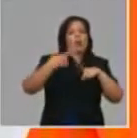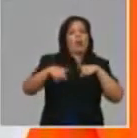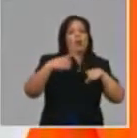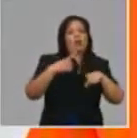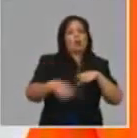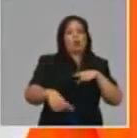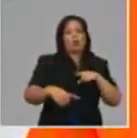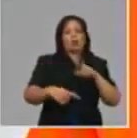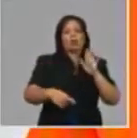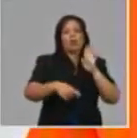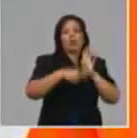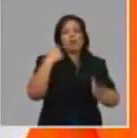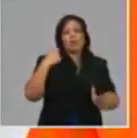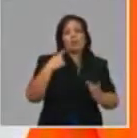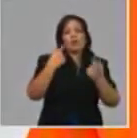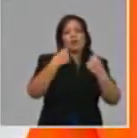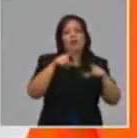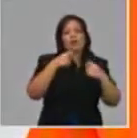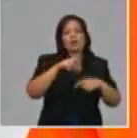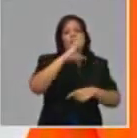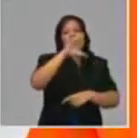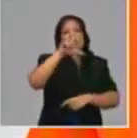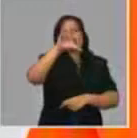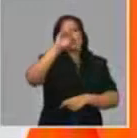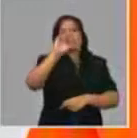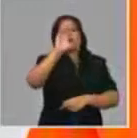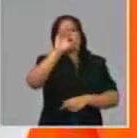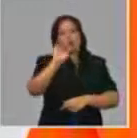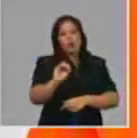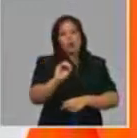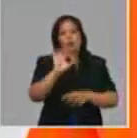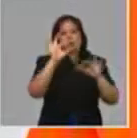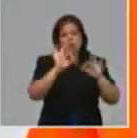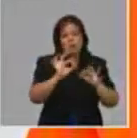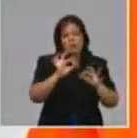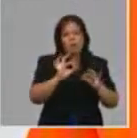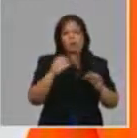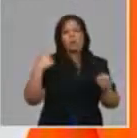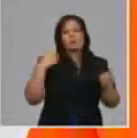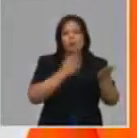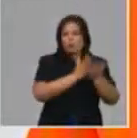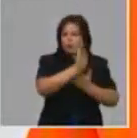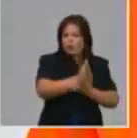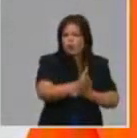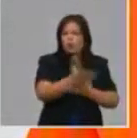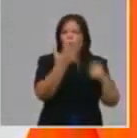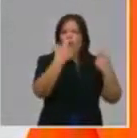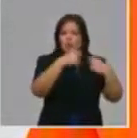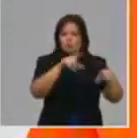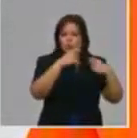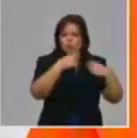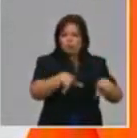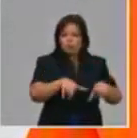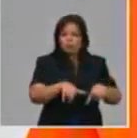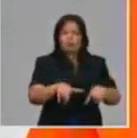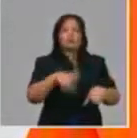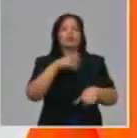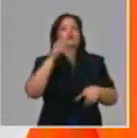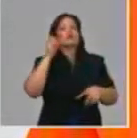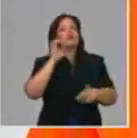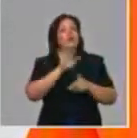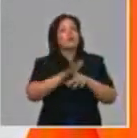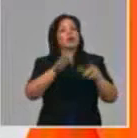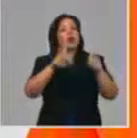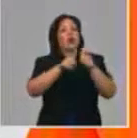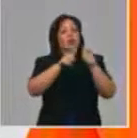en los 1.380 puntos de venta, hay disponibilidad en la industria, incluso hemos ido incrementando el per cápito,